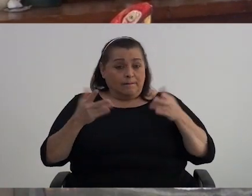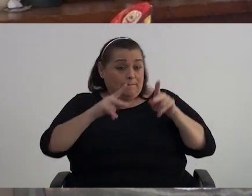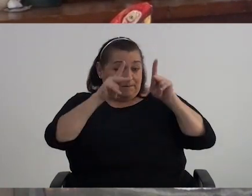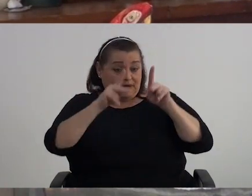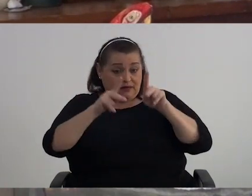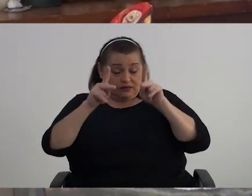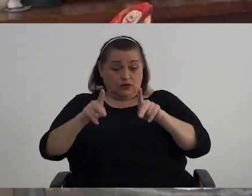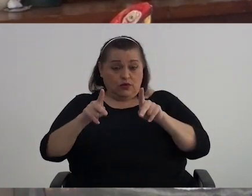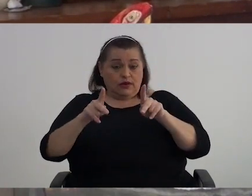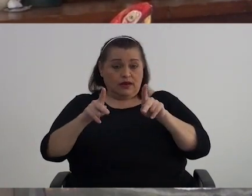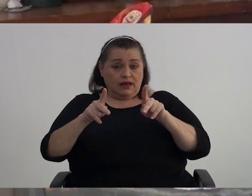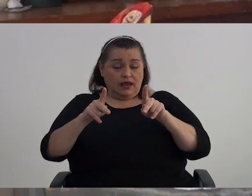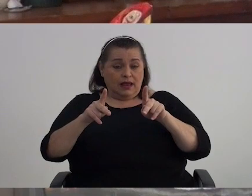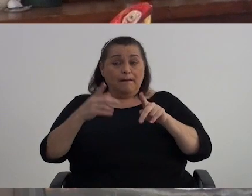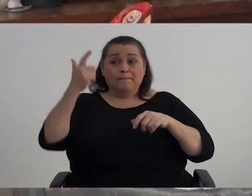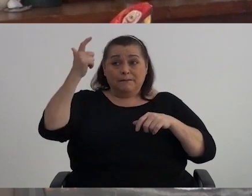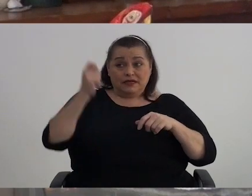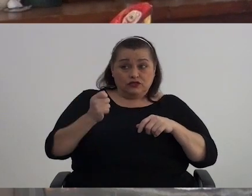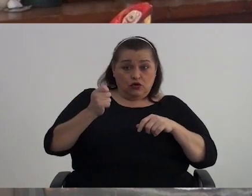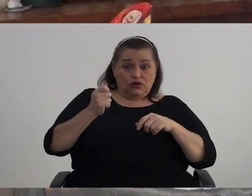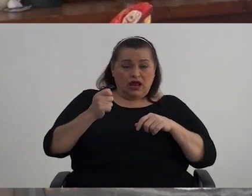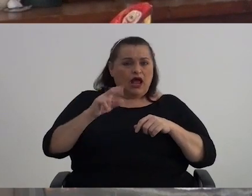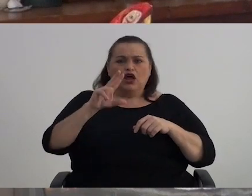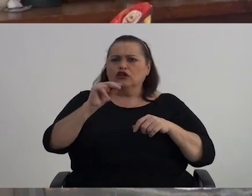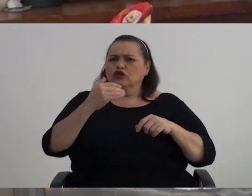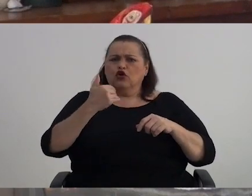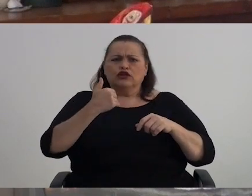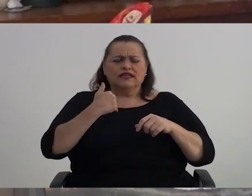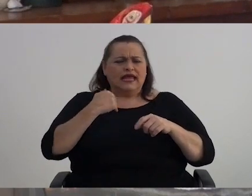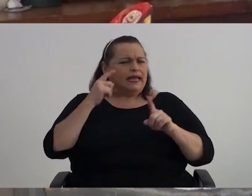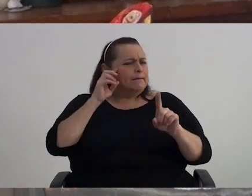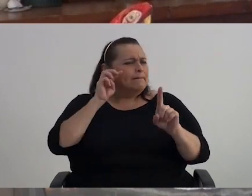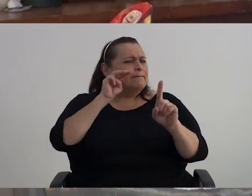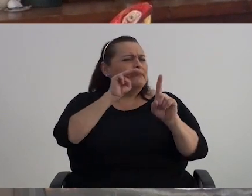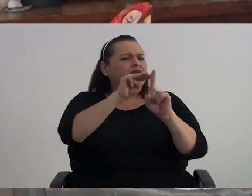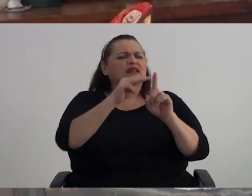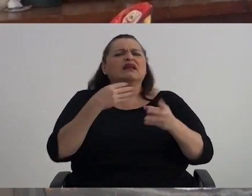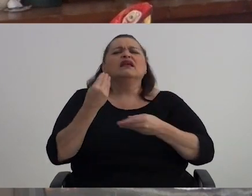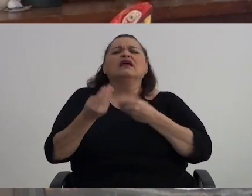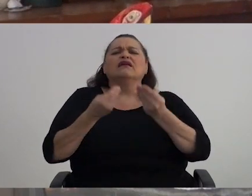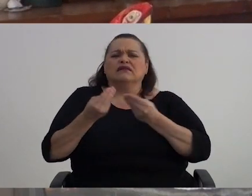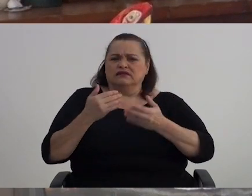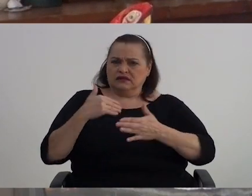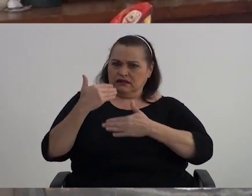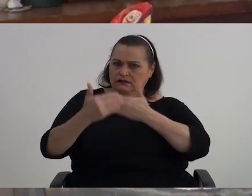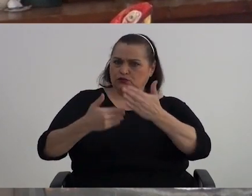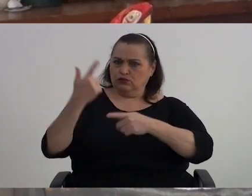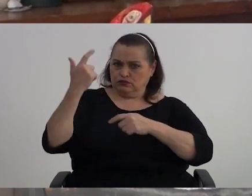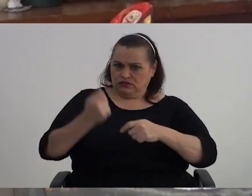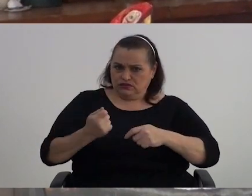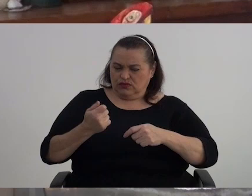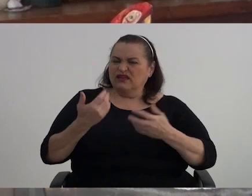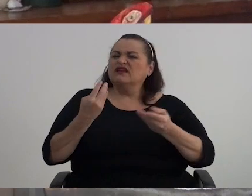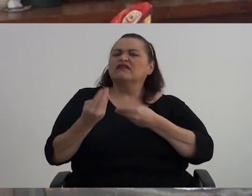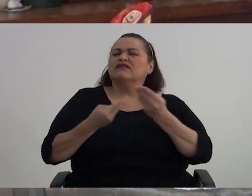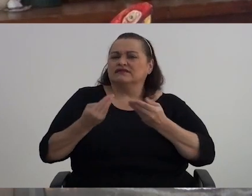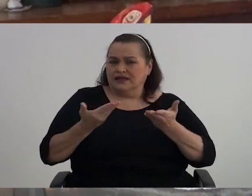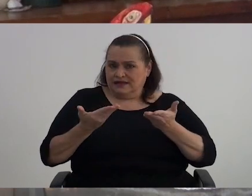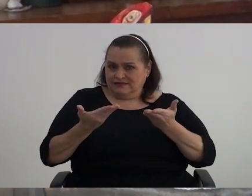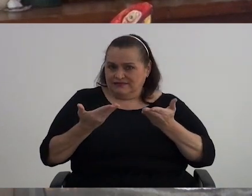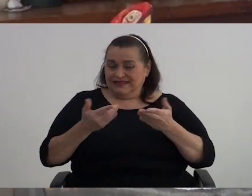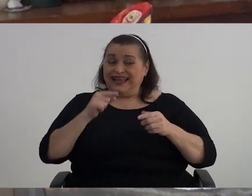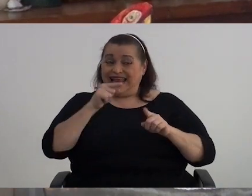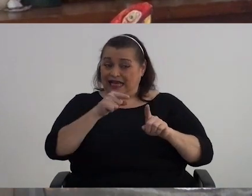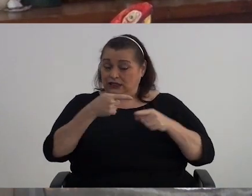persona Se pensiona Y no tiene Una meta Que va a hacer Después de pensionado Eso lo Le